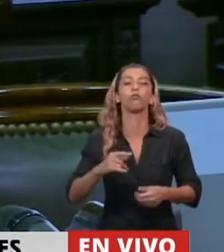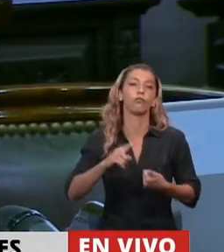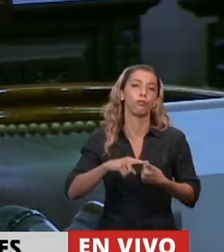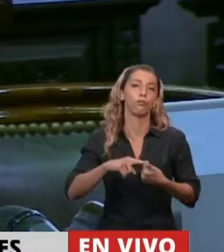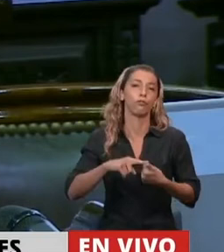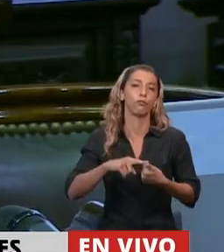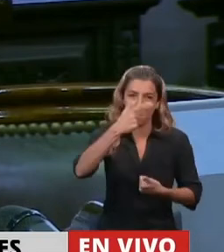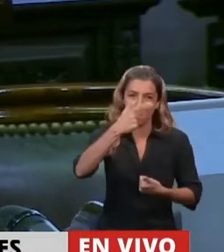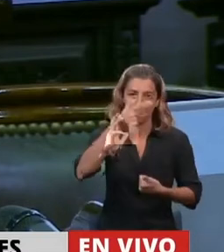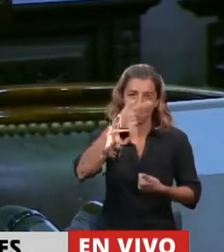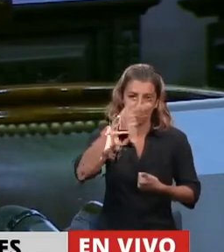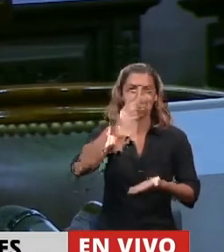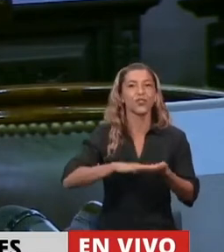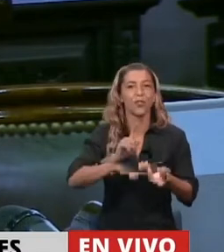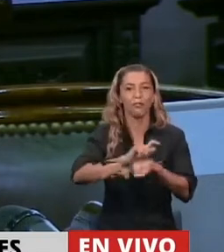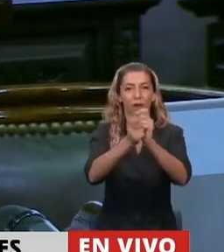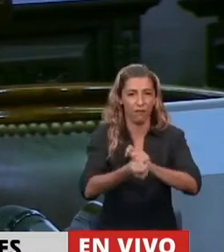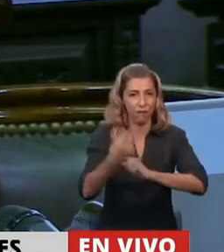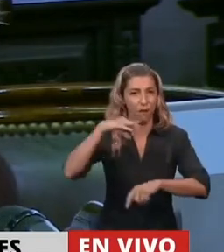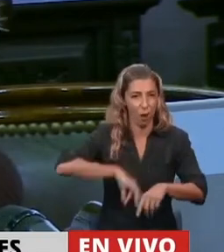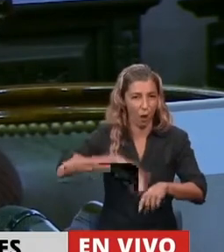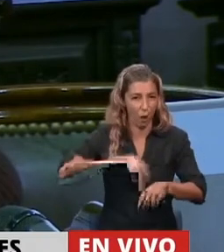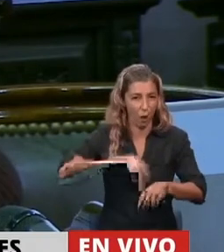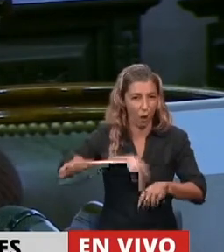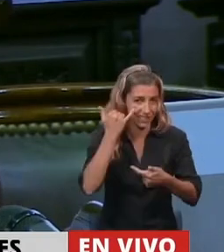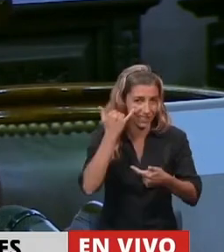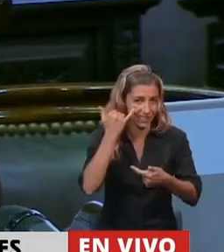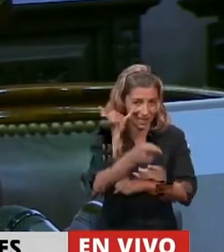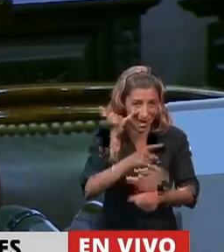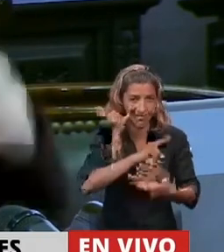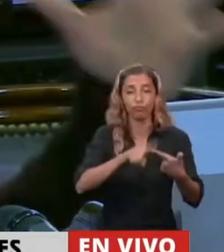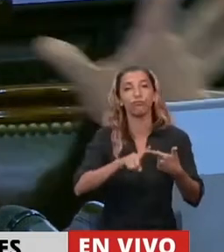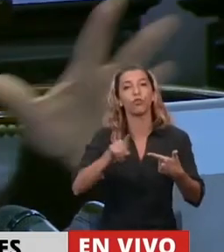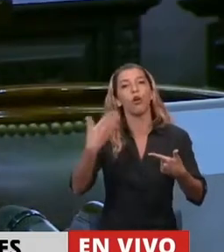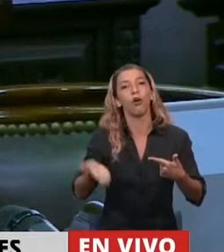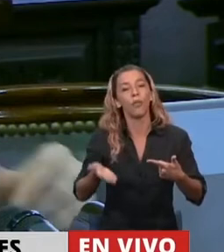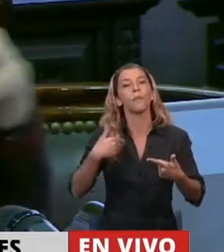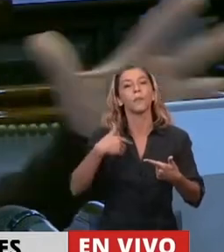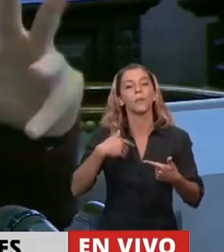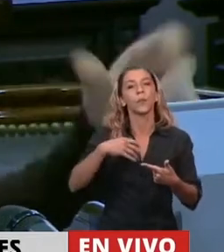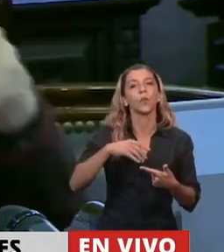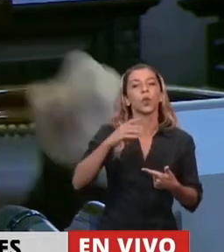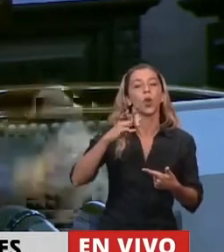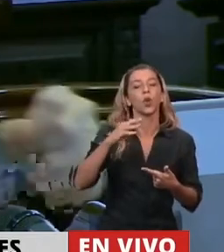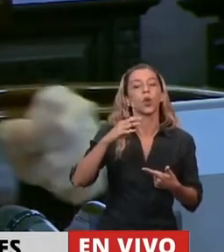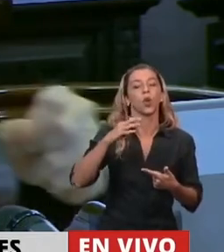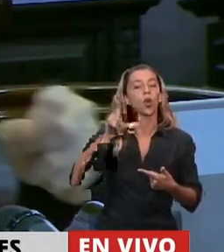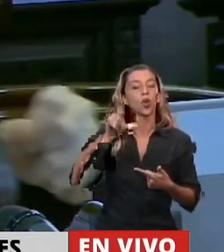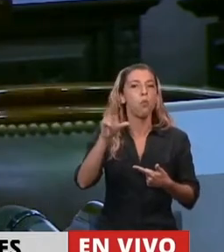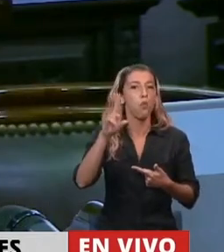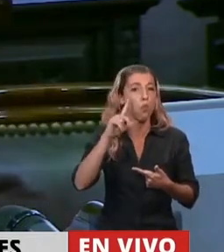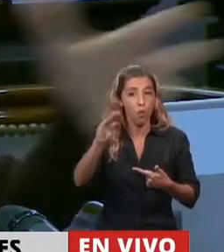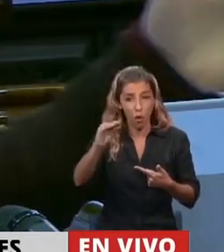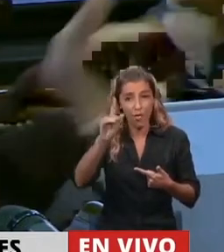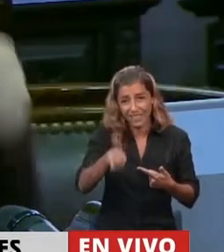a esa jornada escandalosa donde Patricia Bullrich con mil gendarmes, en mi vida había visto en el